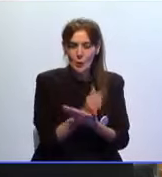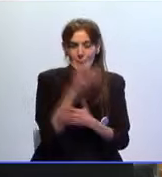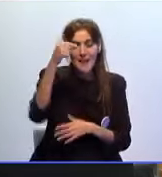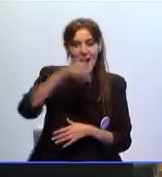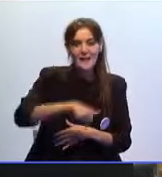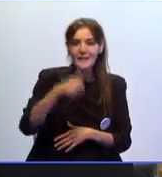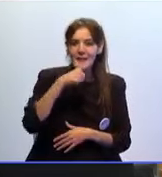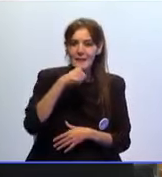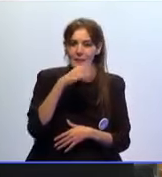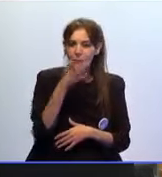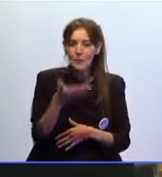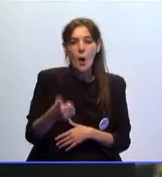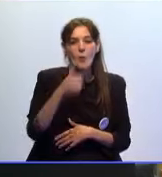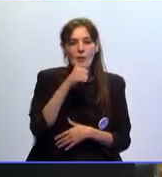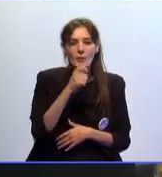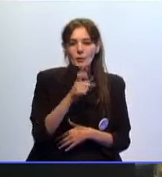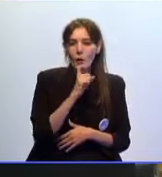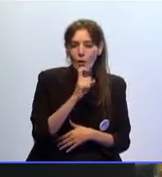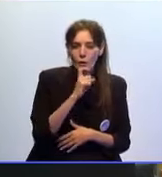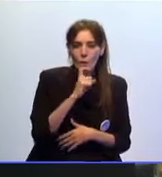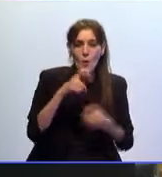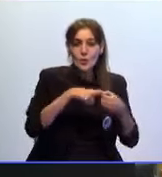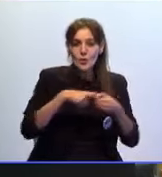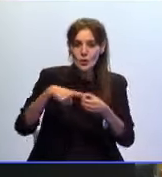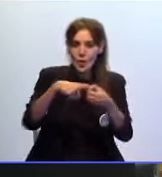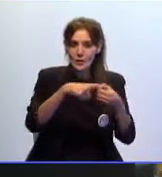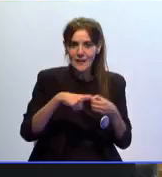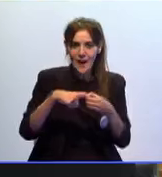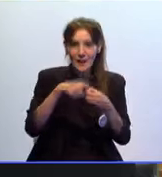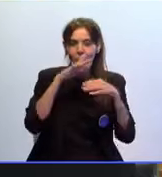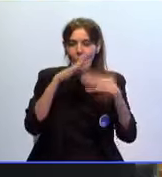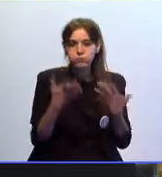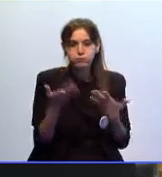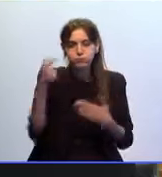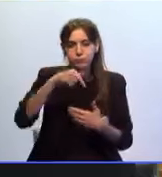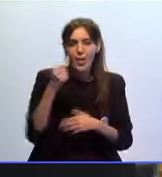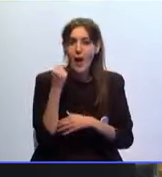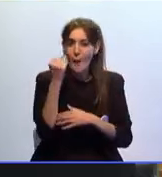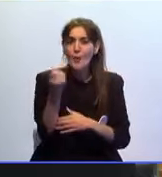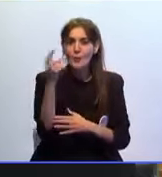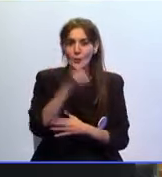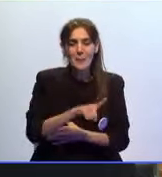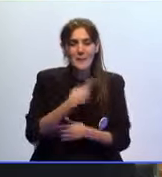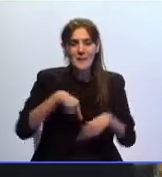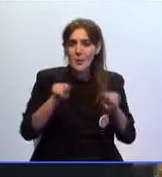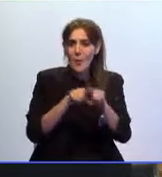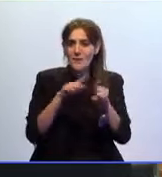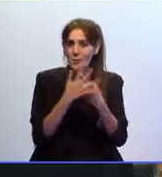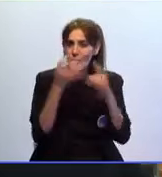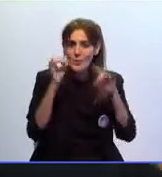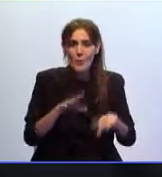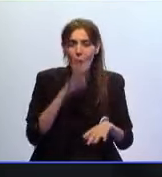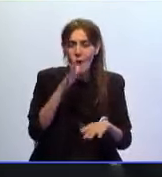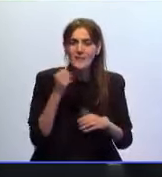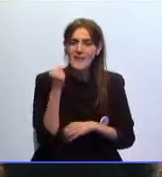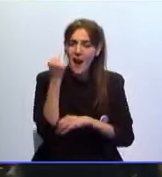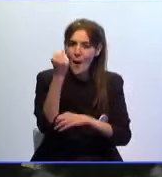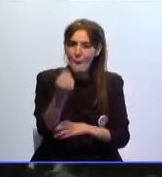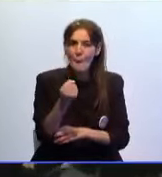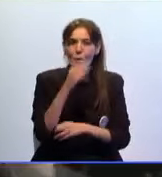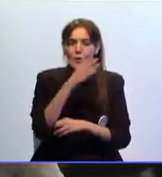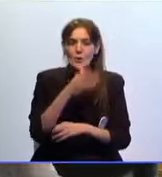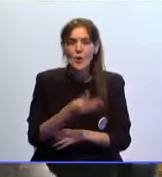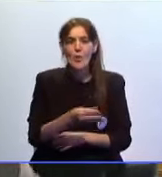Ceuta, que es una ciudad característicamente solidaria, no puede por menos que hacer lo mismo, como ese gesto de